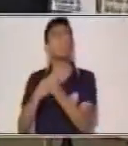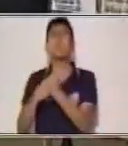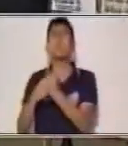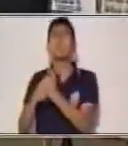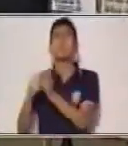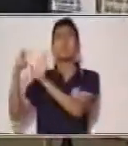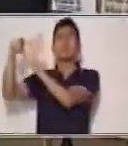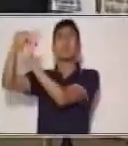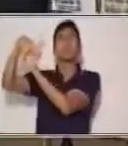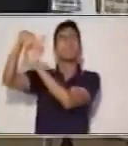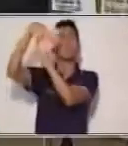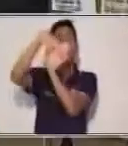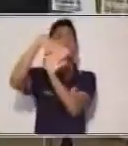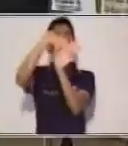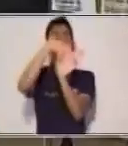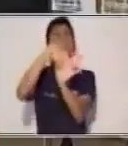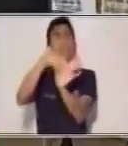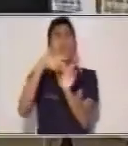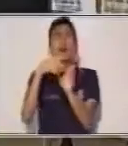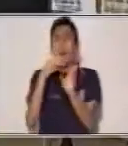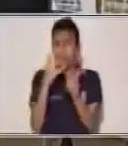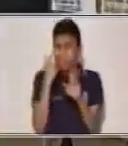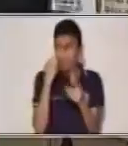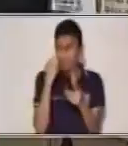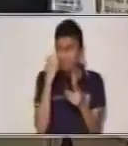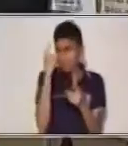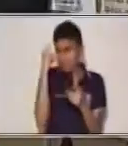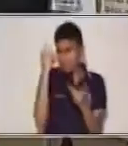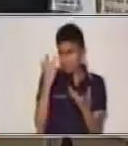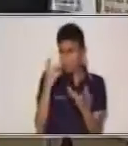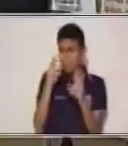enseñanza? ¿O la moraleja? A ver, pensemos.